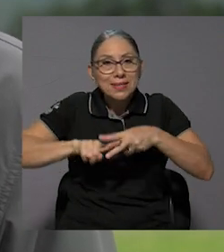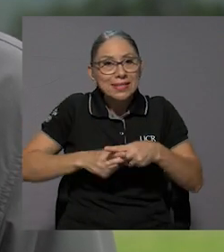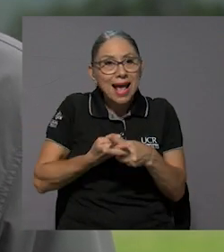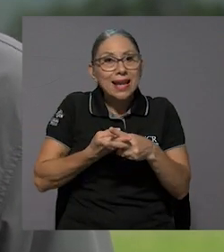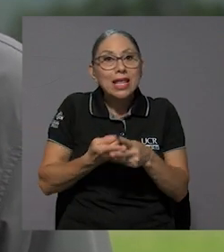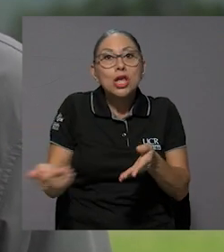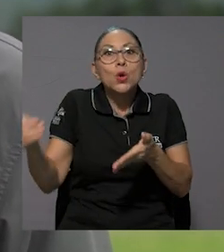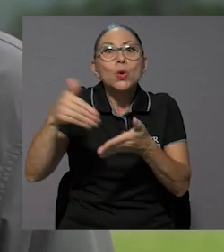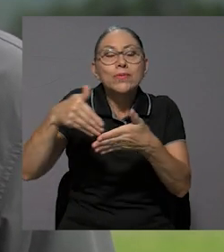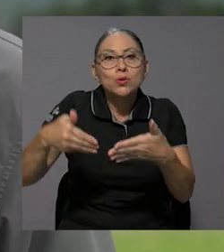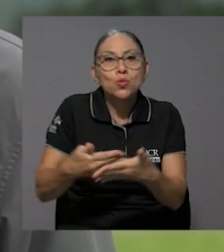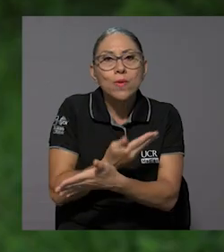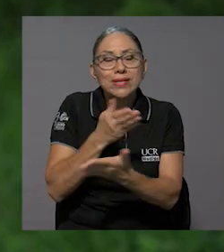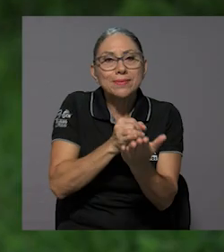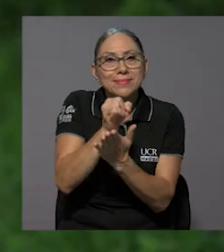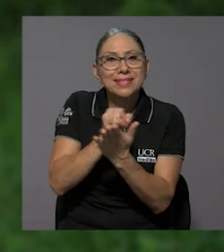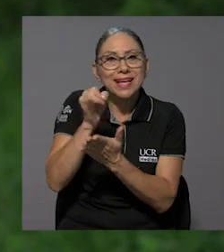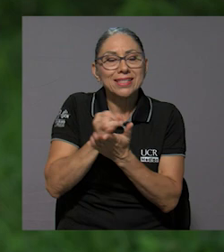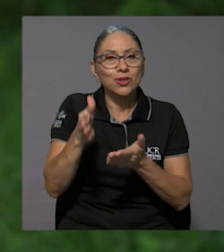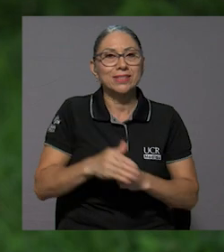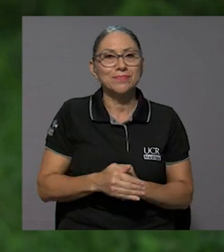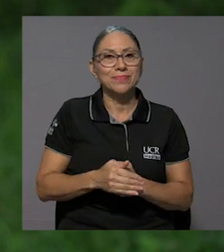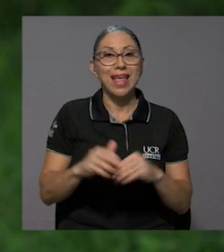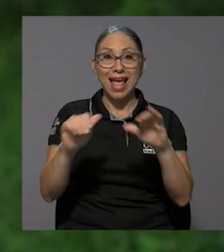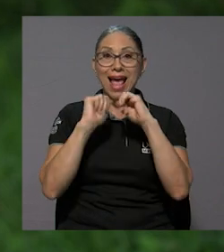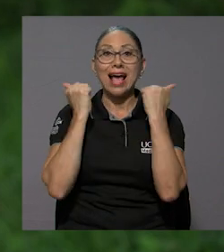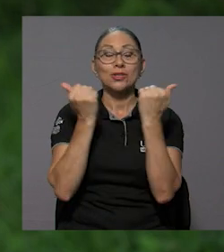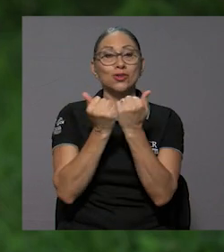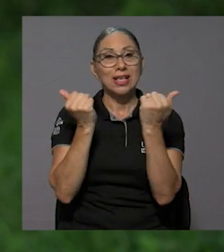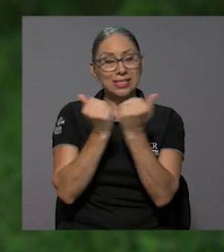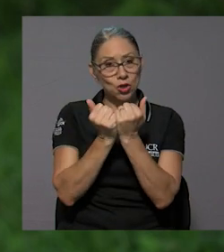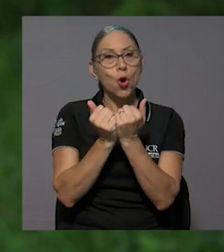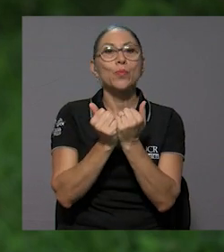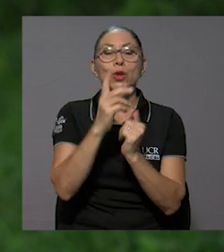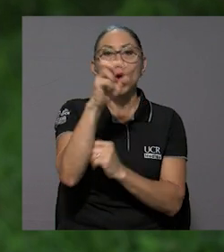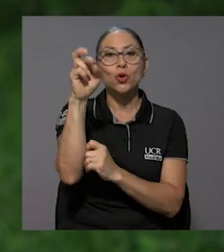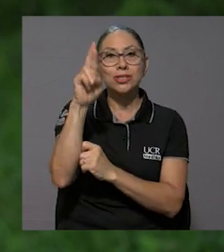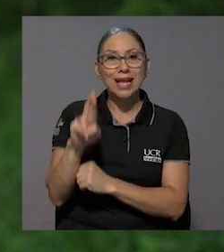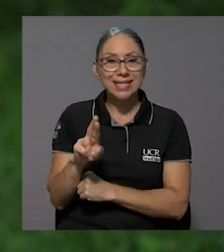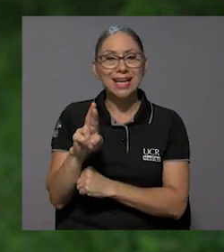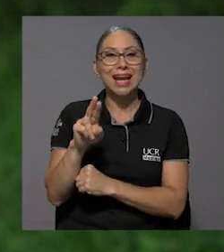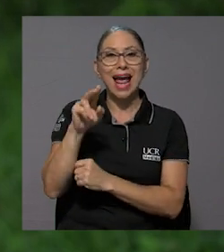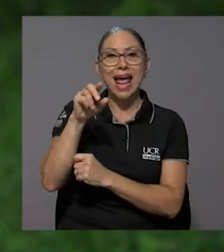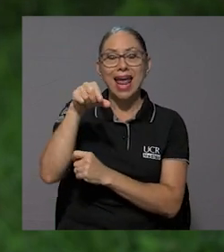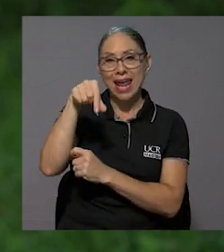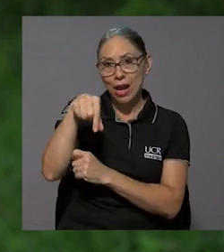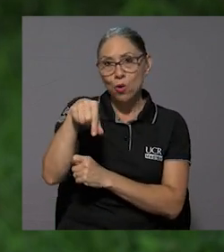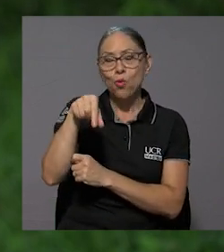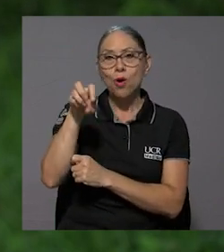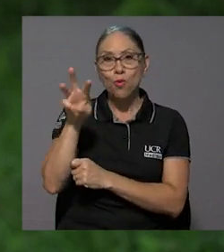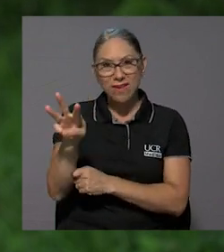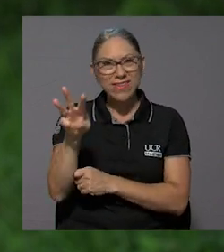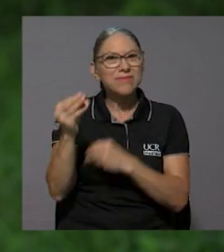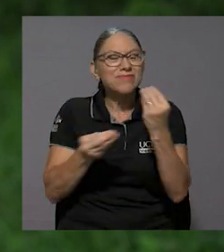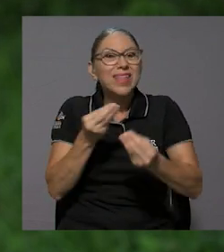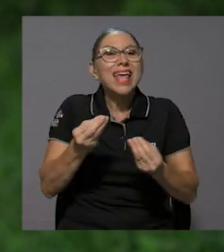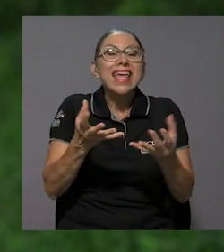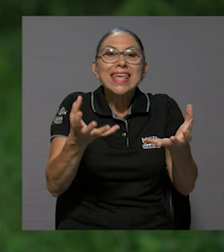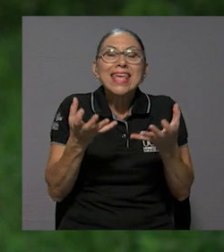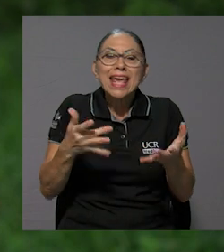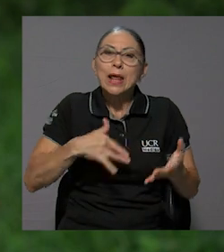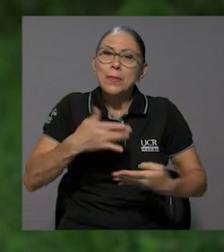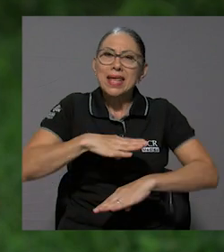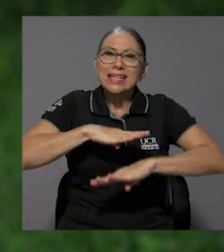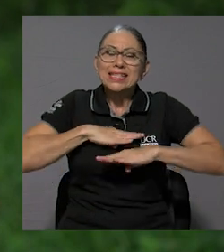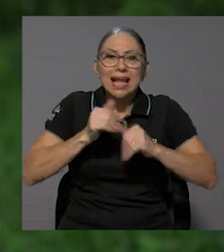nuevas investigaciones. Esta Asociación Costa Rica Equine Welfare vela por el bienestar de los équidos de trabajo